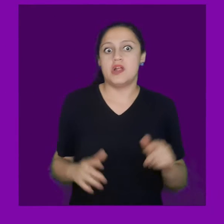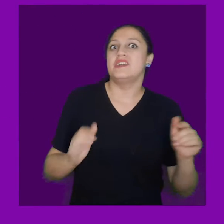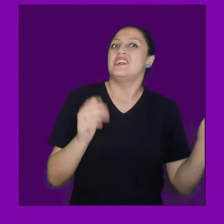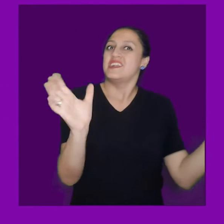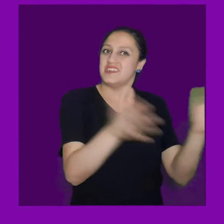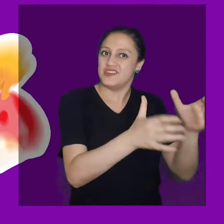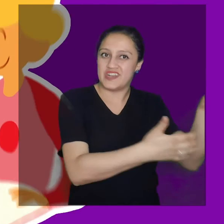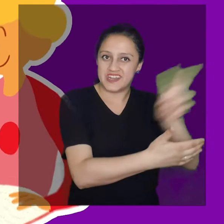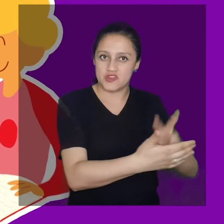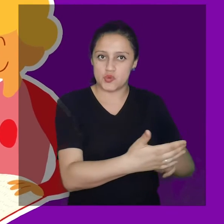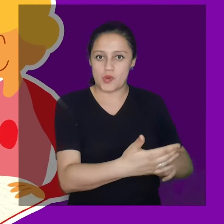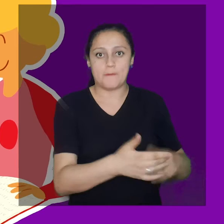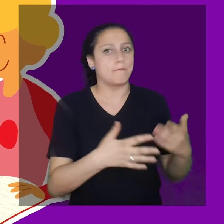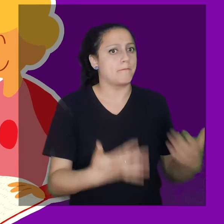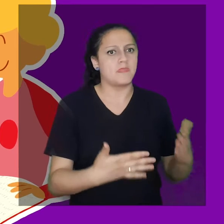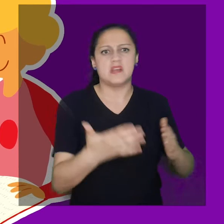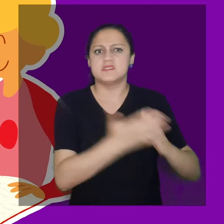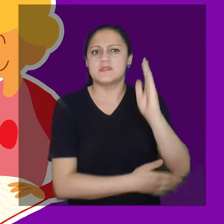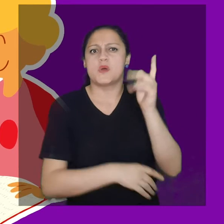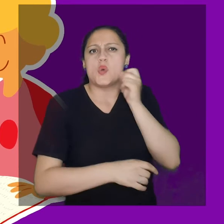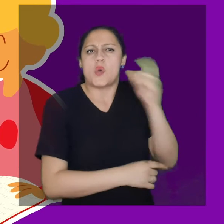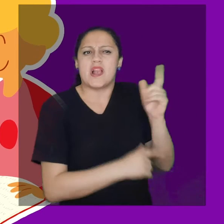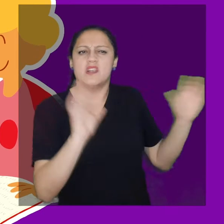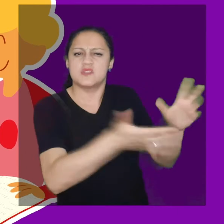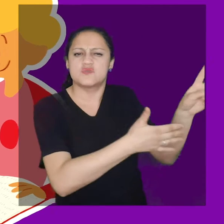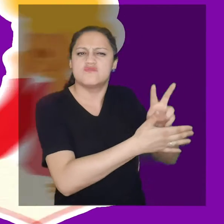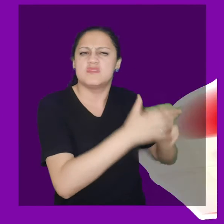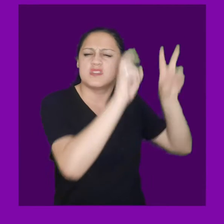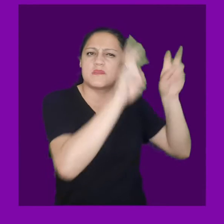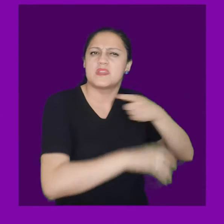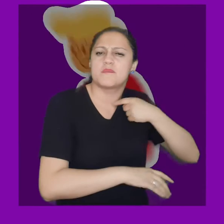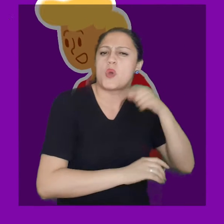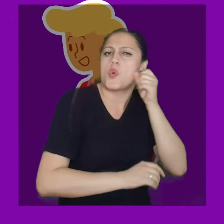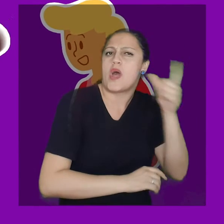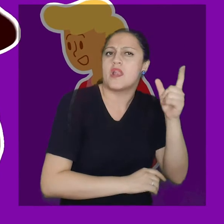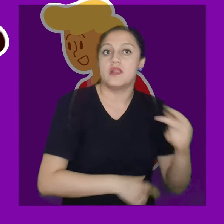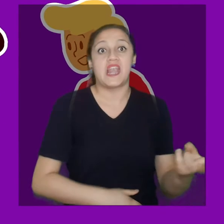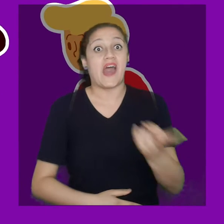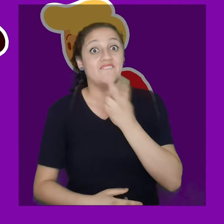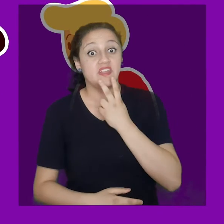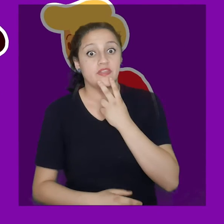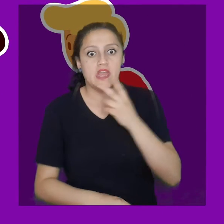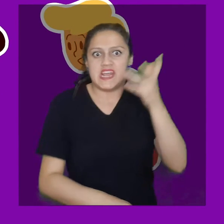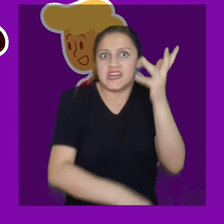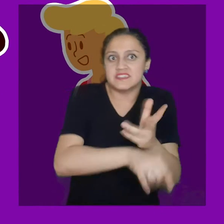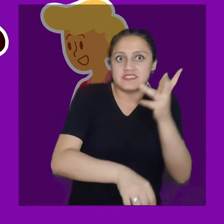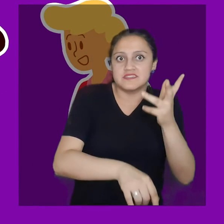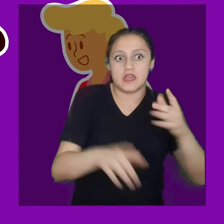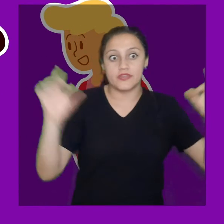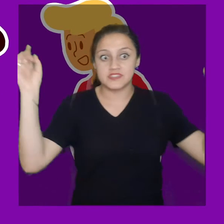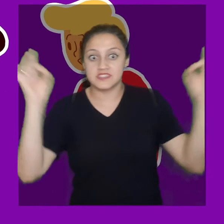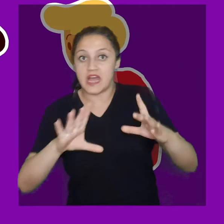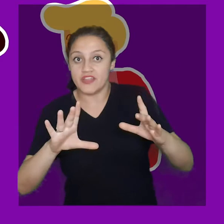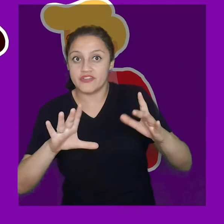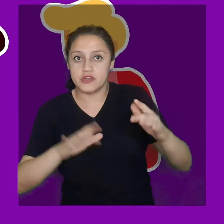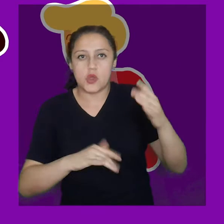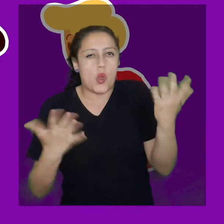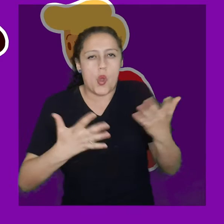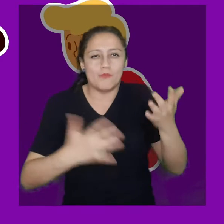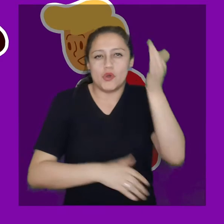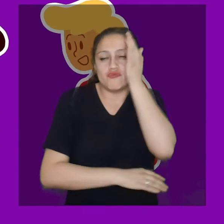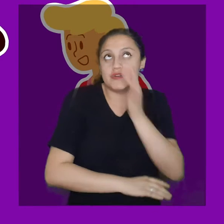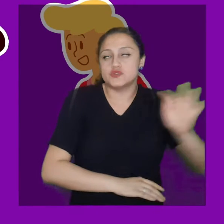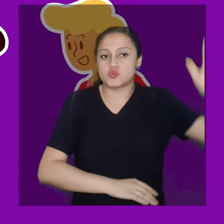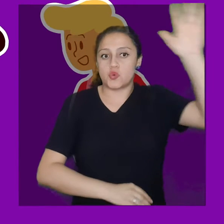A partir de lo trabajado en la lectura colectiva, has desprendido temas de interés, como por ejemplo, la vida, el destino, la